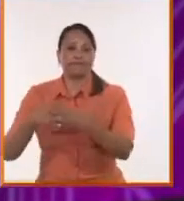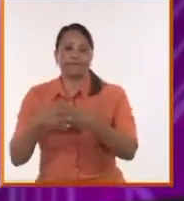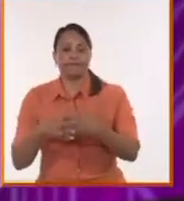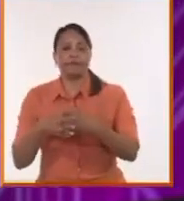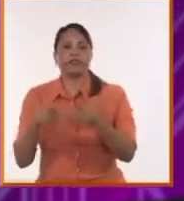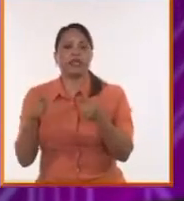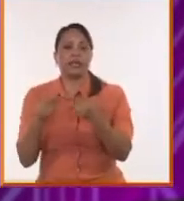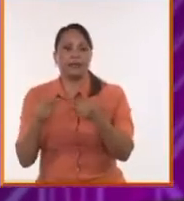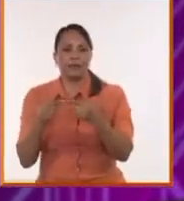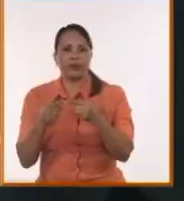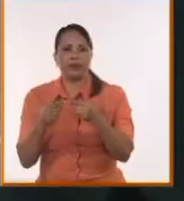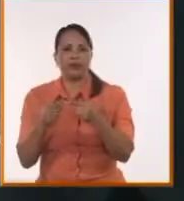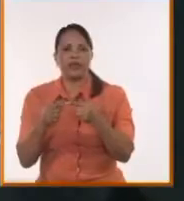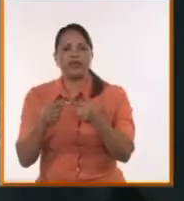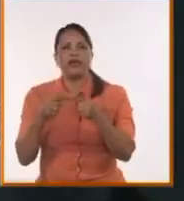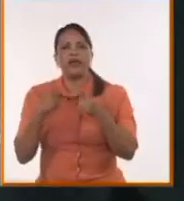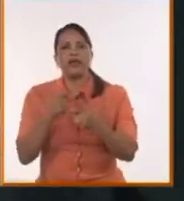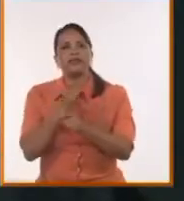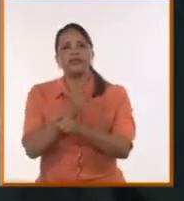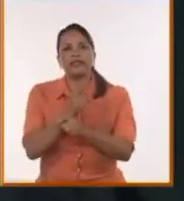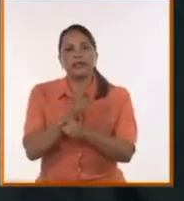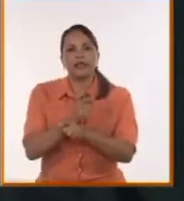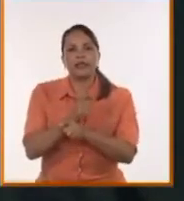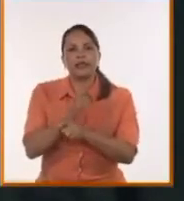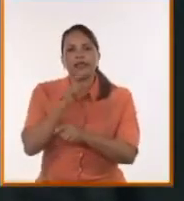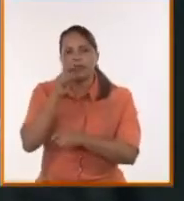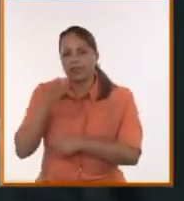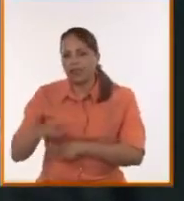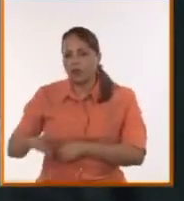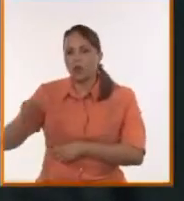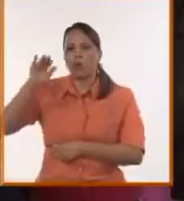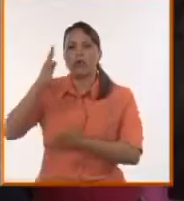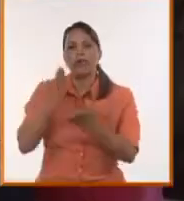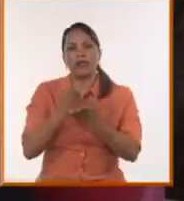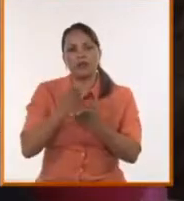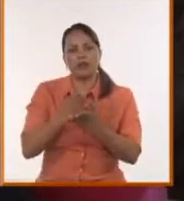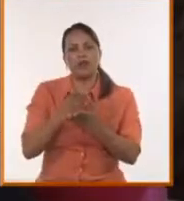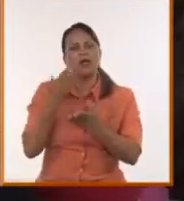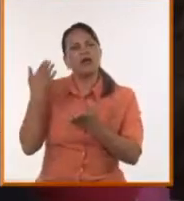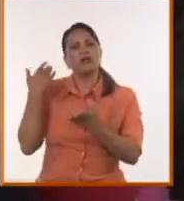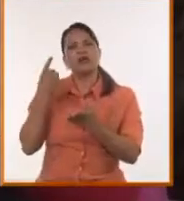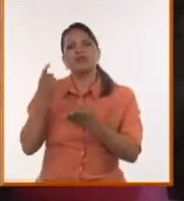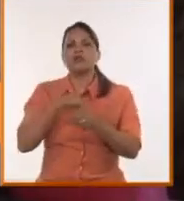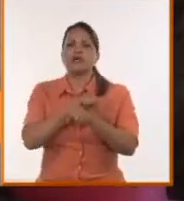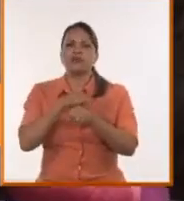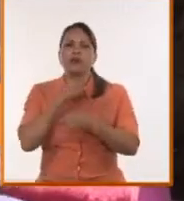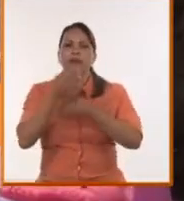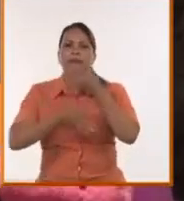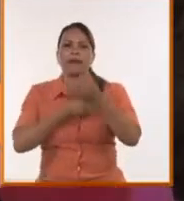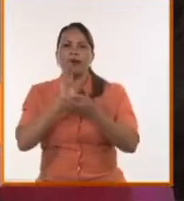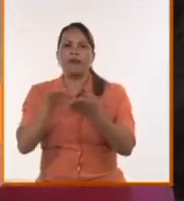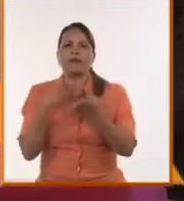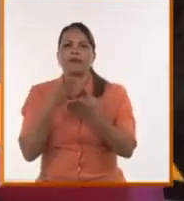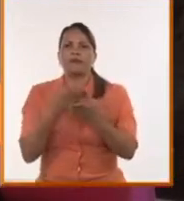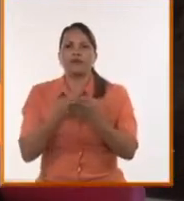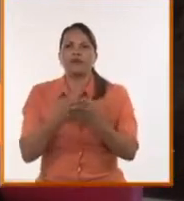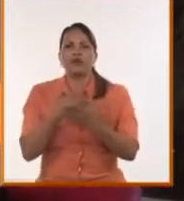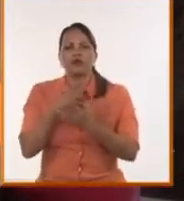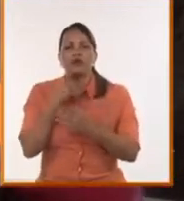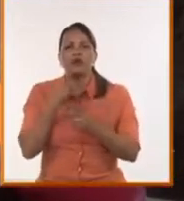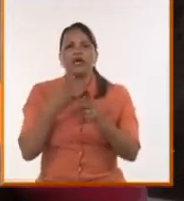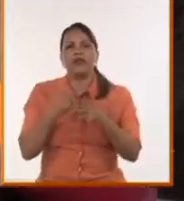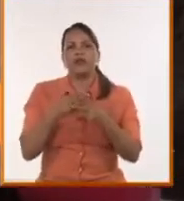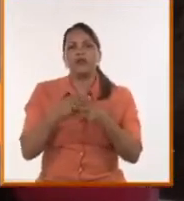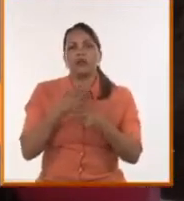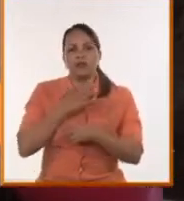Y que alfabeticemos desde la más temprana edad en las escuelas. Yo proponía hace unas horas un Yo Si Puedo digital. Cuba